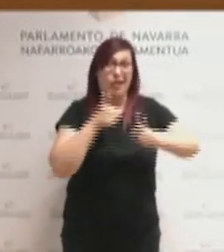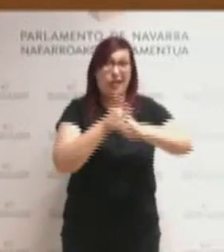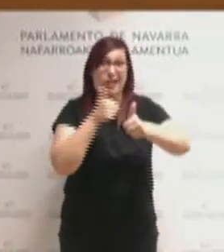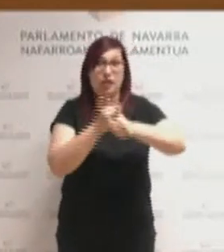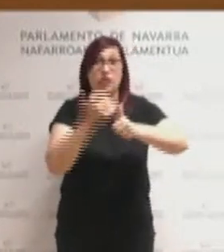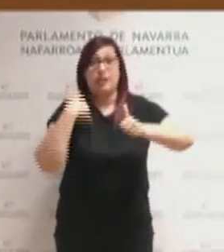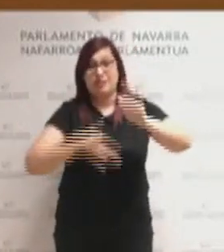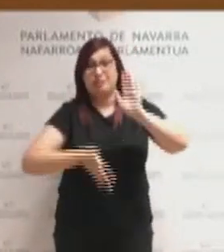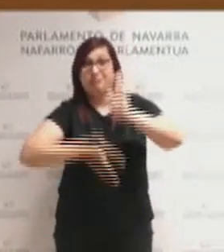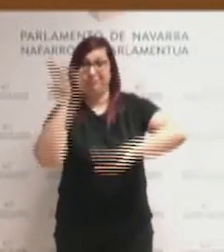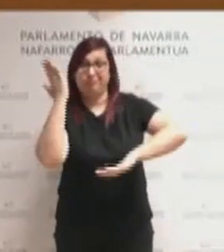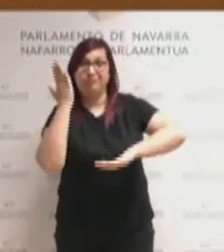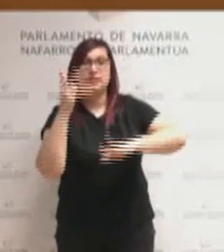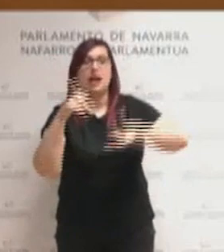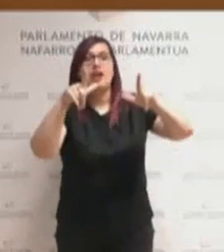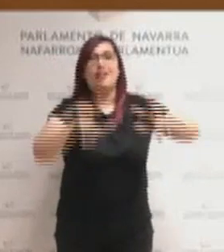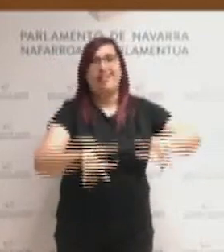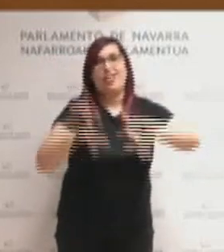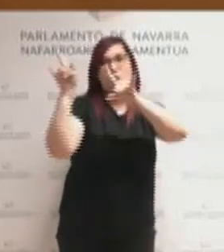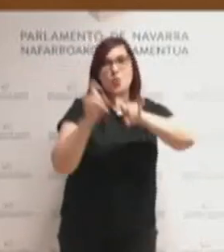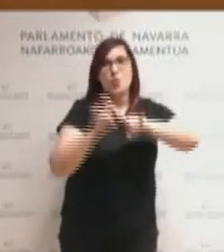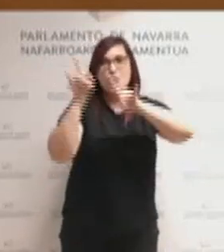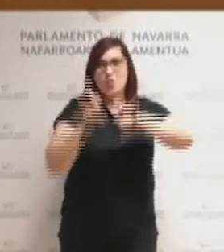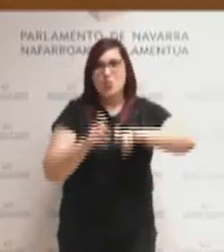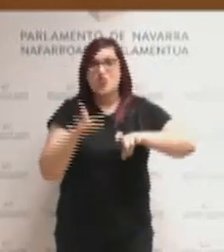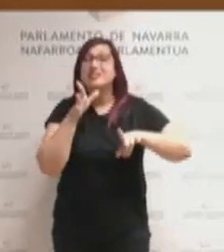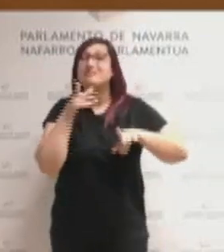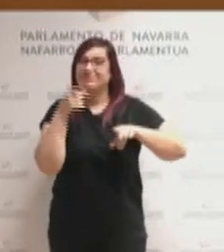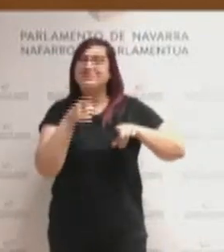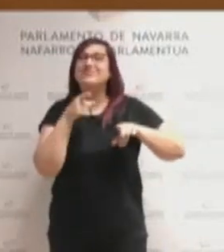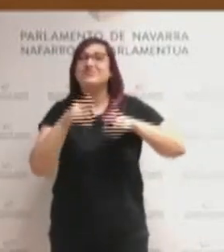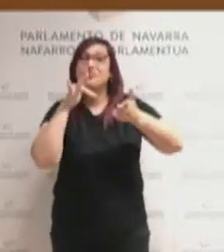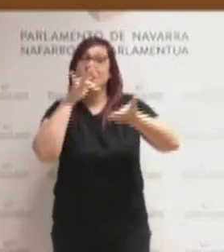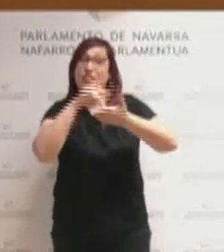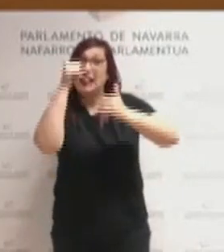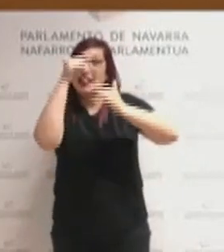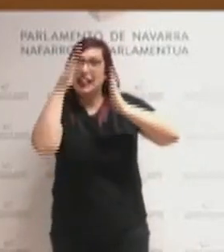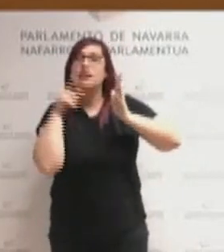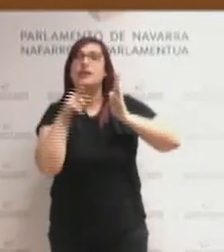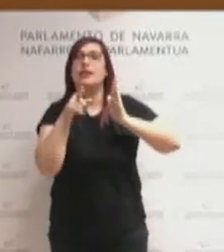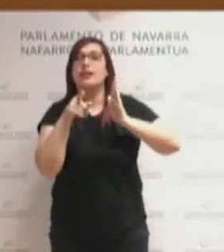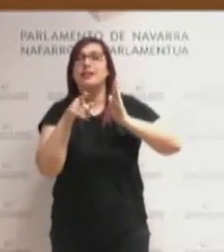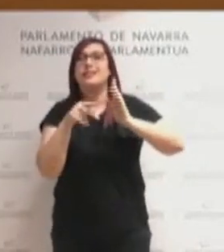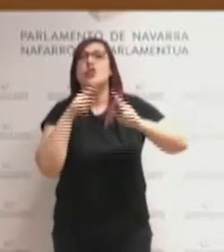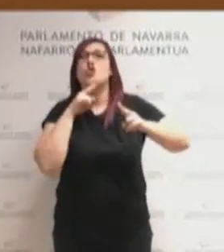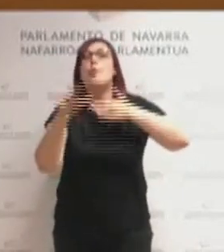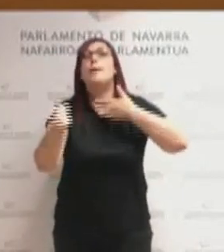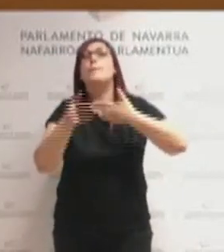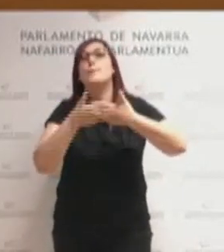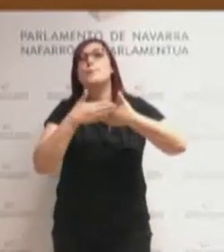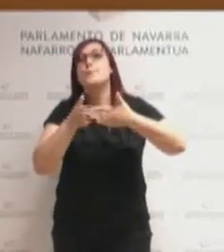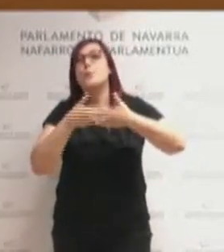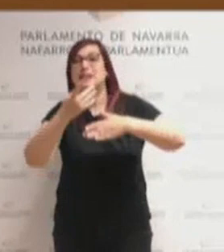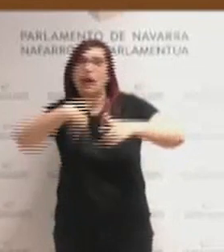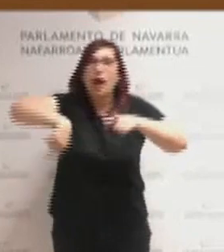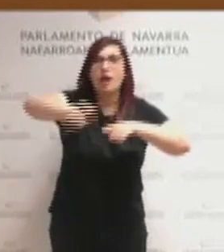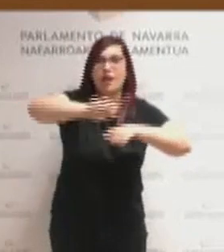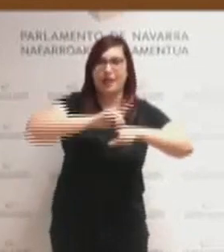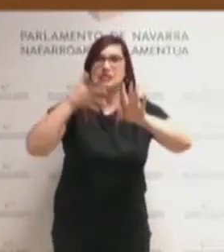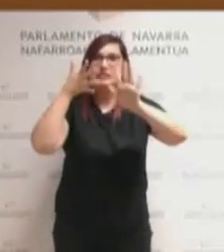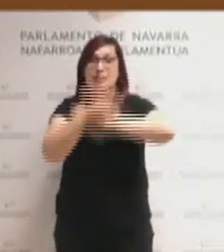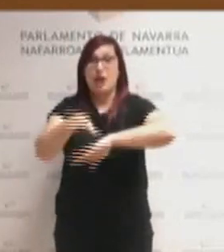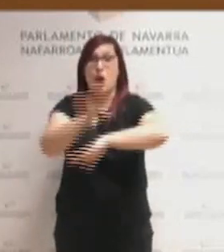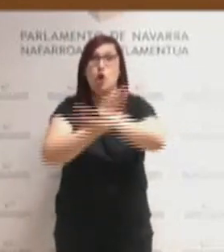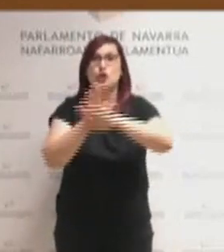a una fotovoltaica porque por ahí es donde van a atender ahora, parece ser, las puertas giratorias, consejos de administración en los cuales